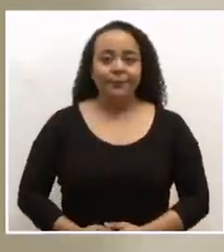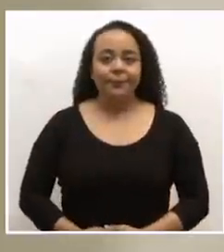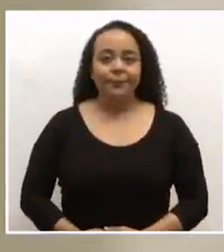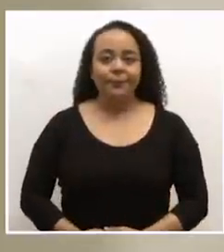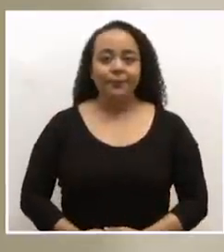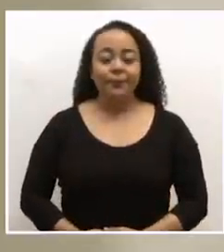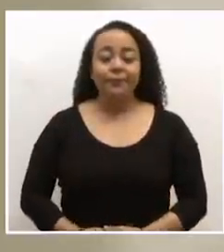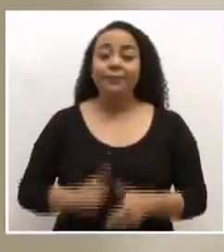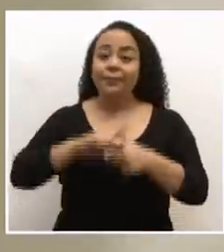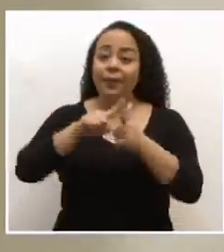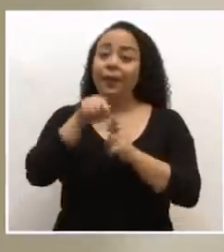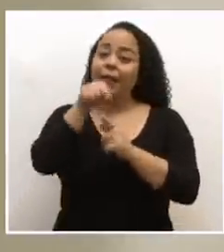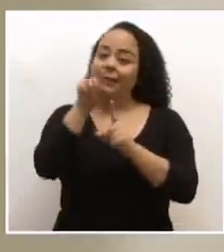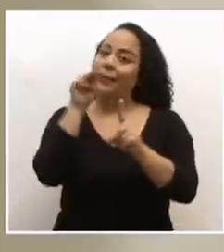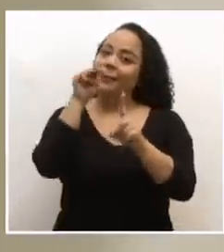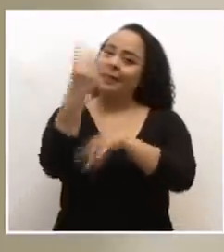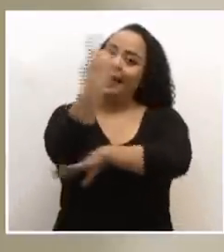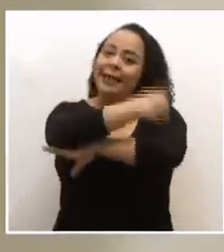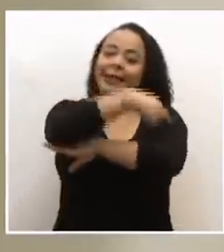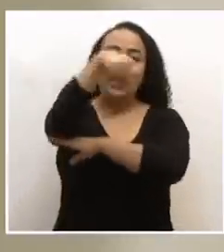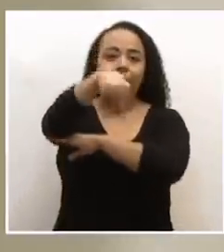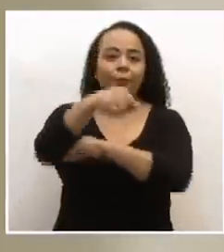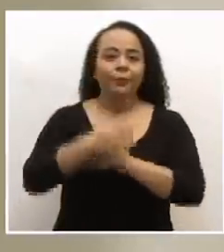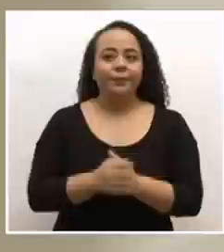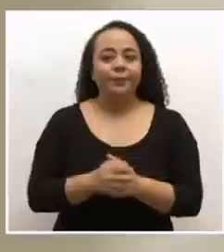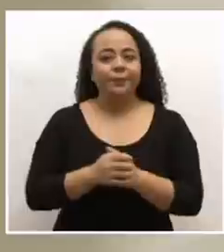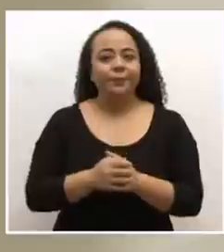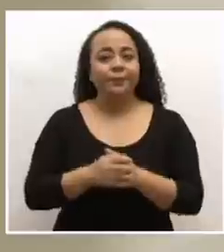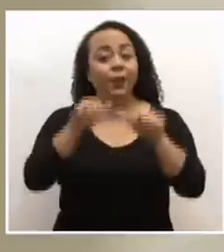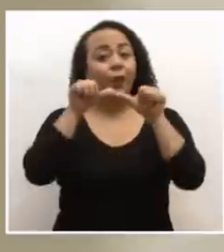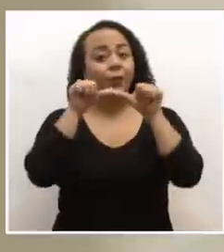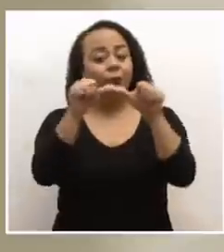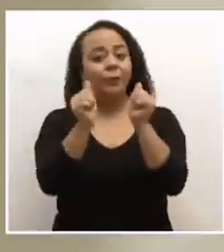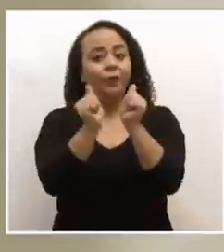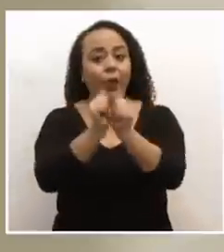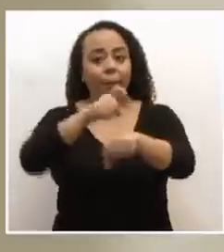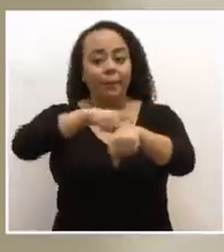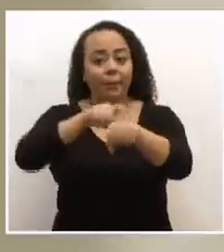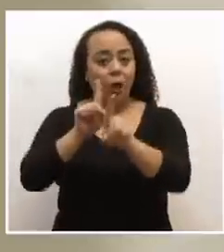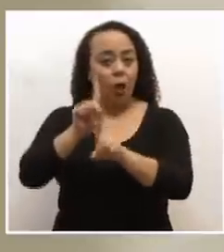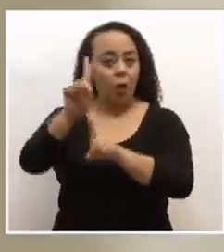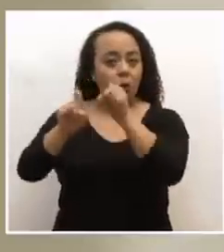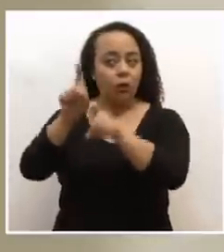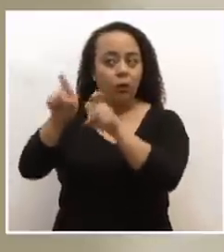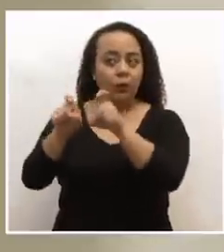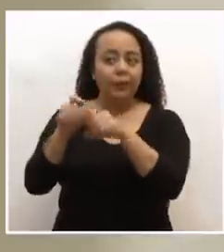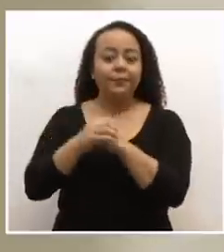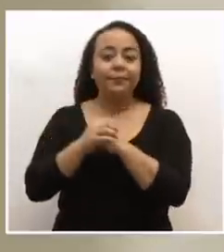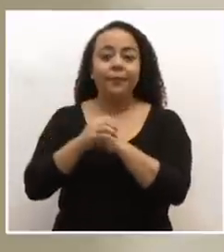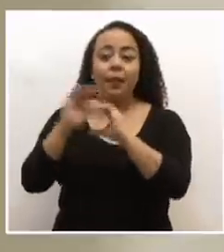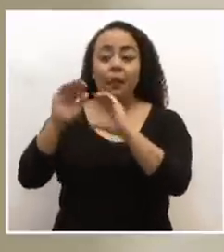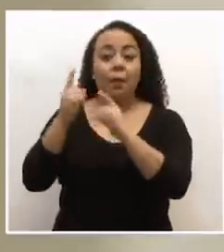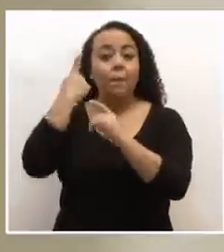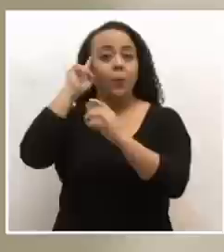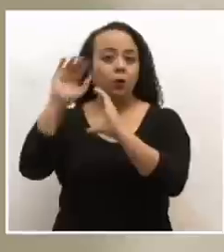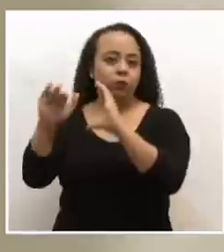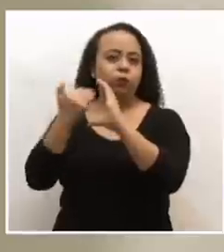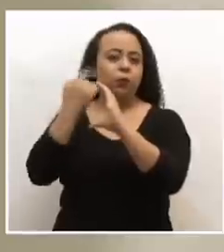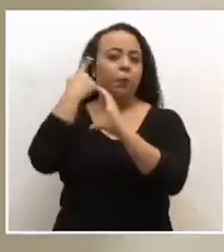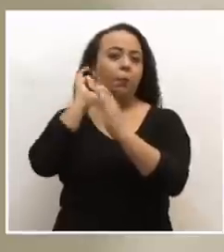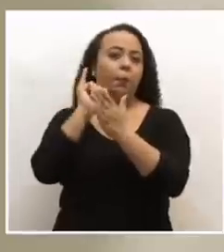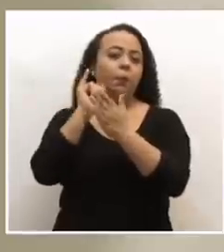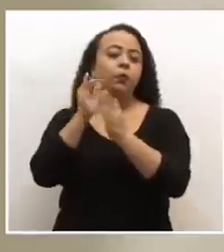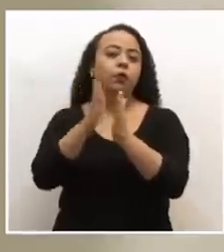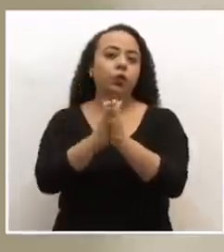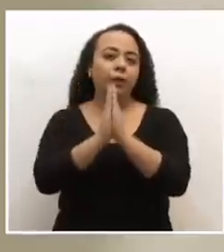Así que ese es el mensaje el día de hoy. Continuamos con el periodo de consultas que recibimos vía remoto, esto debido a que